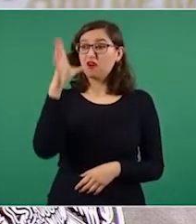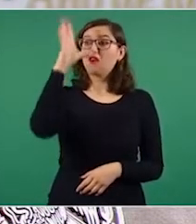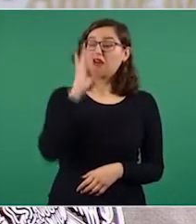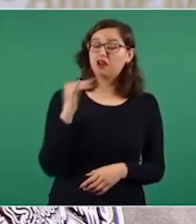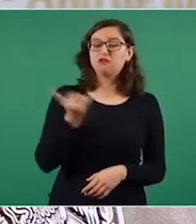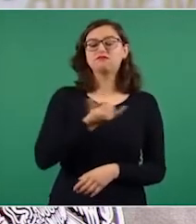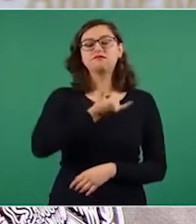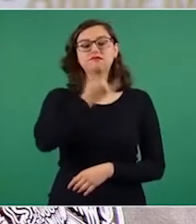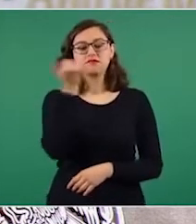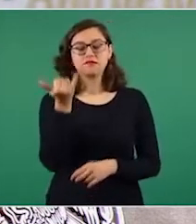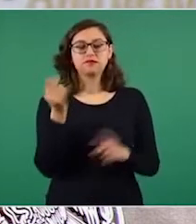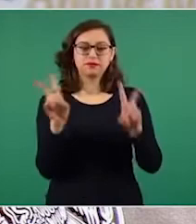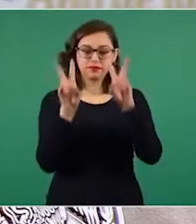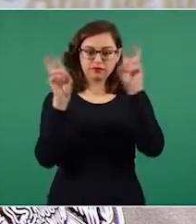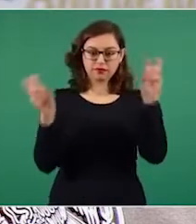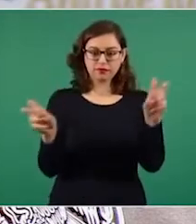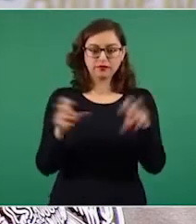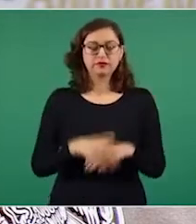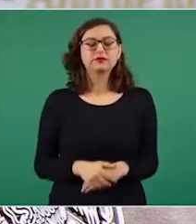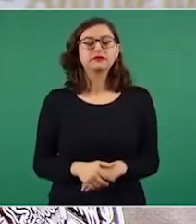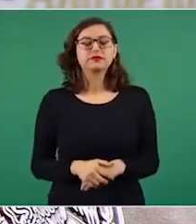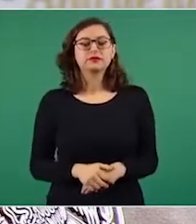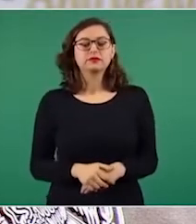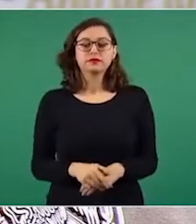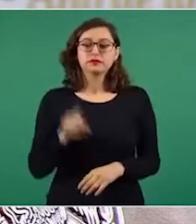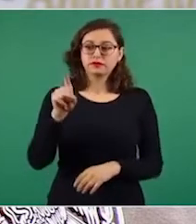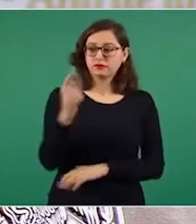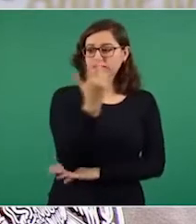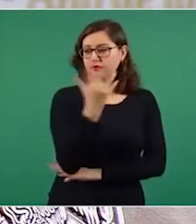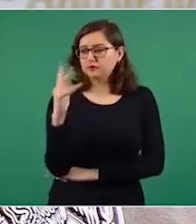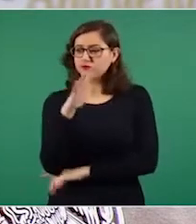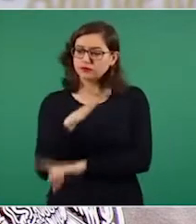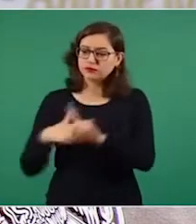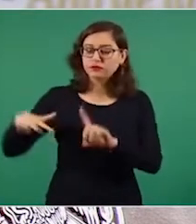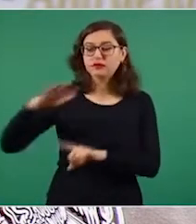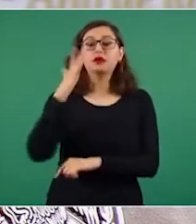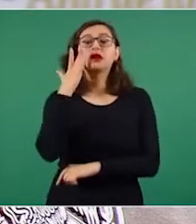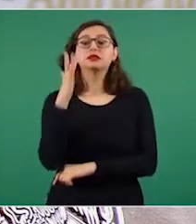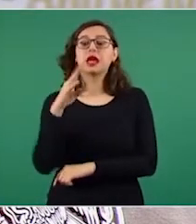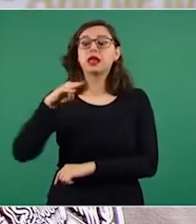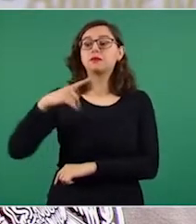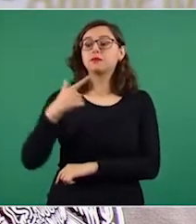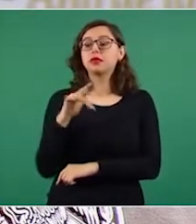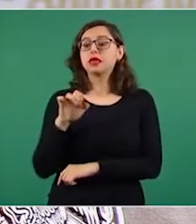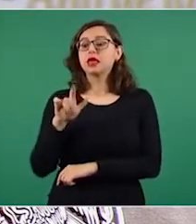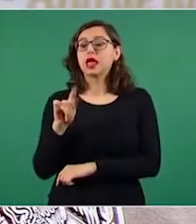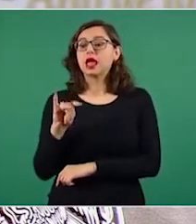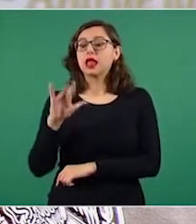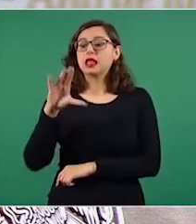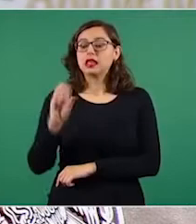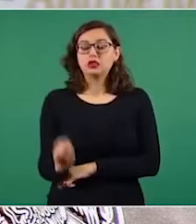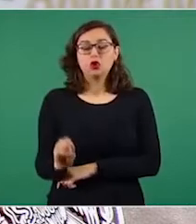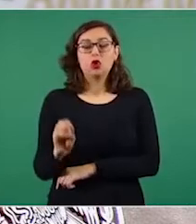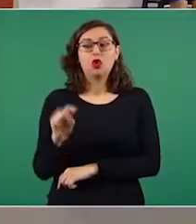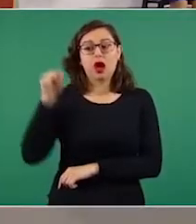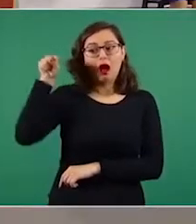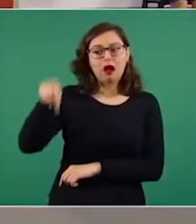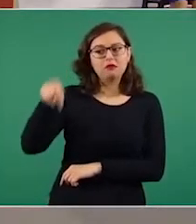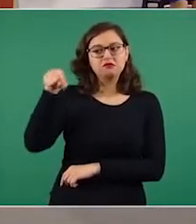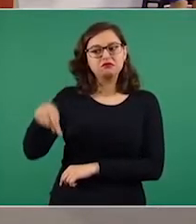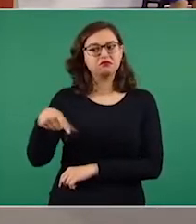El título es El gobierno engaña con la reserva de San Miguelito y lo dice Julio Hernández López.